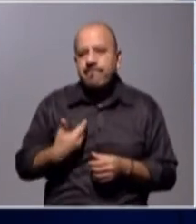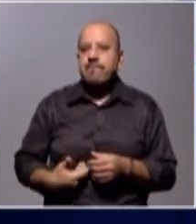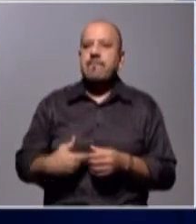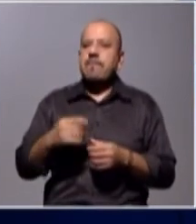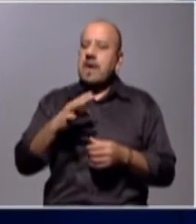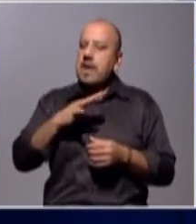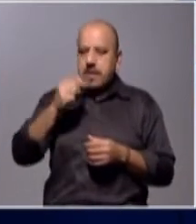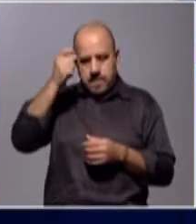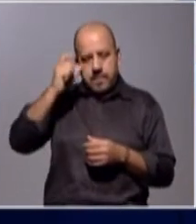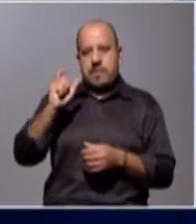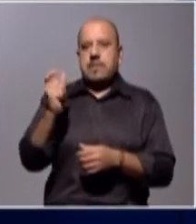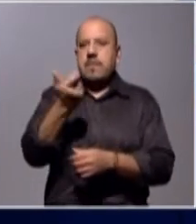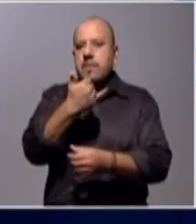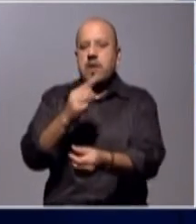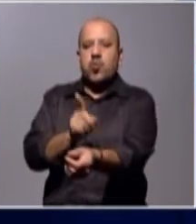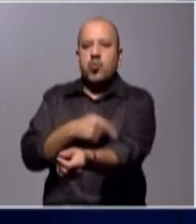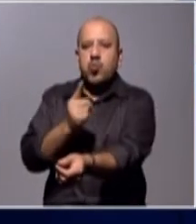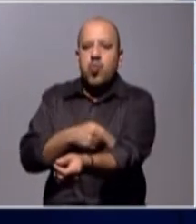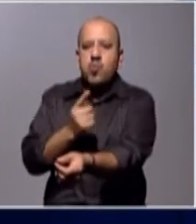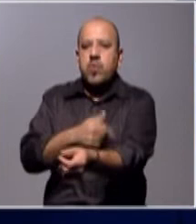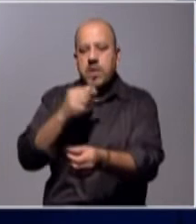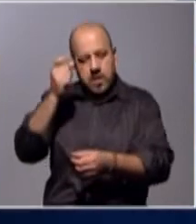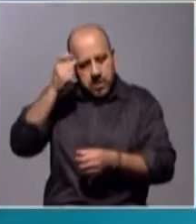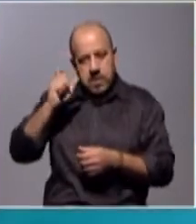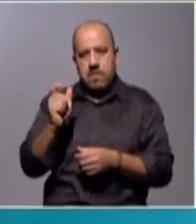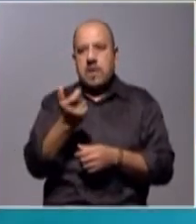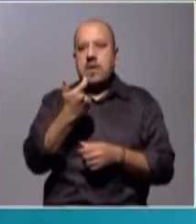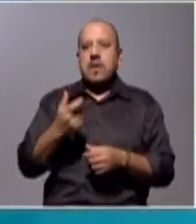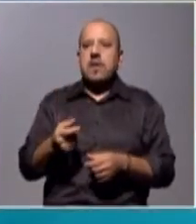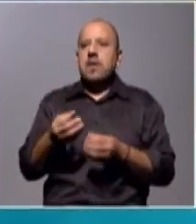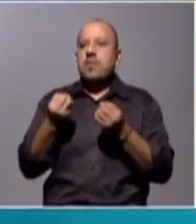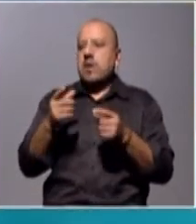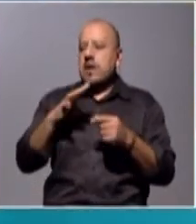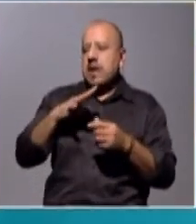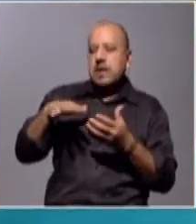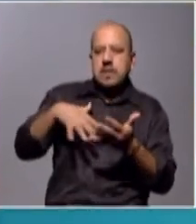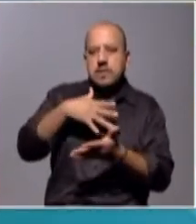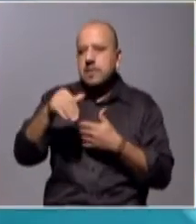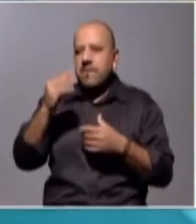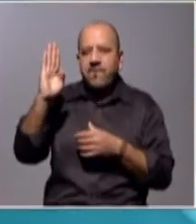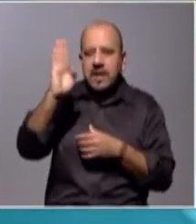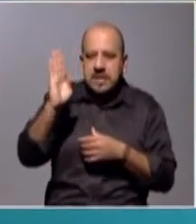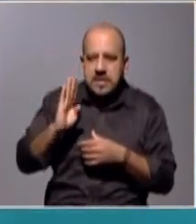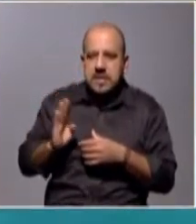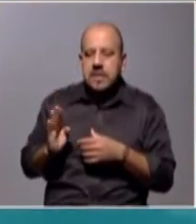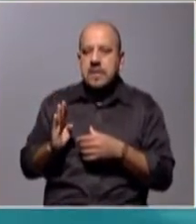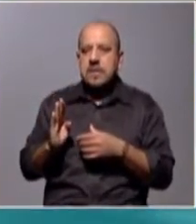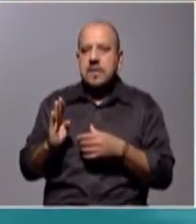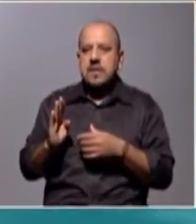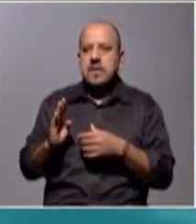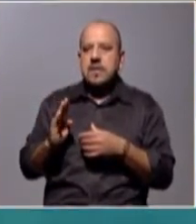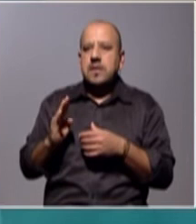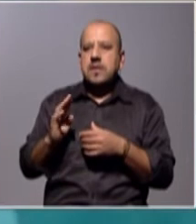que cambiar hábitos. Acá en esta zona son medio una mezcla entre brasilero y